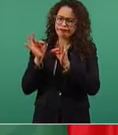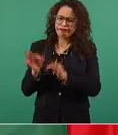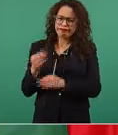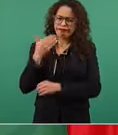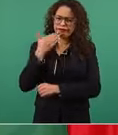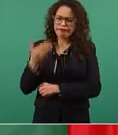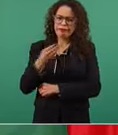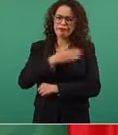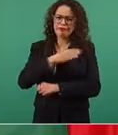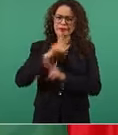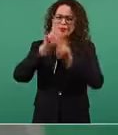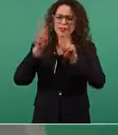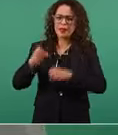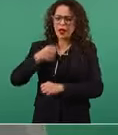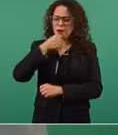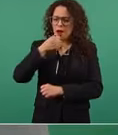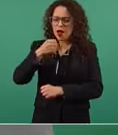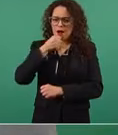O sea,